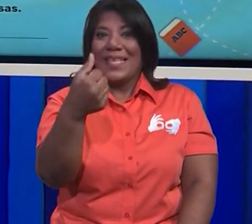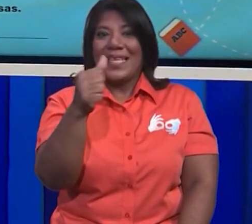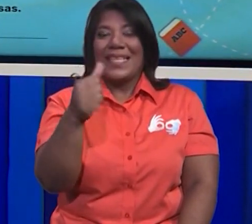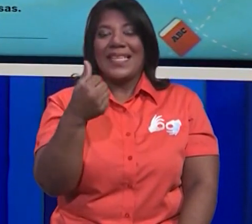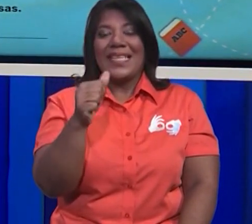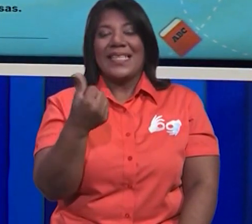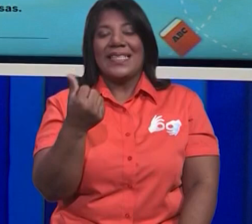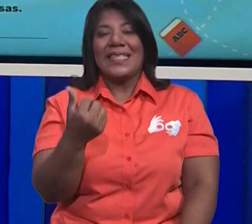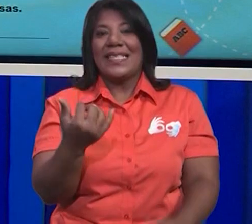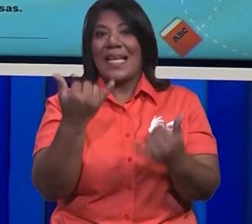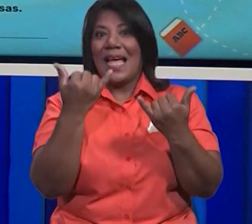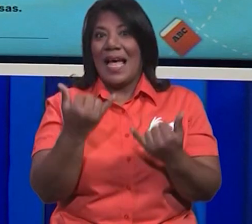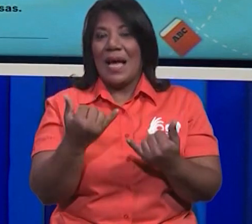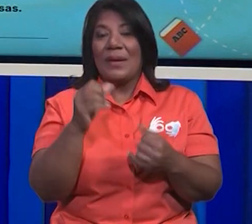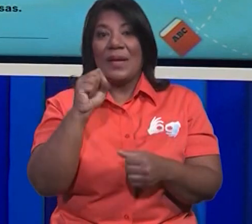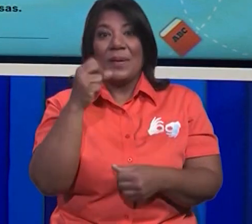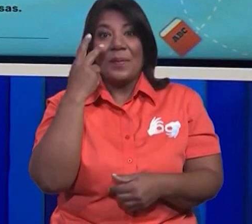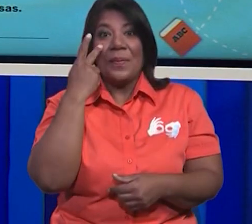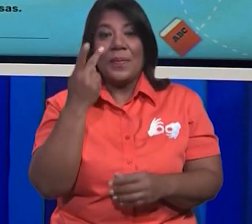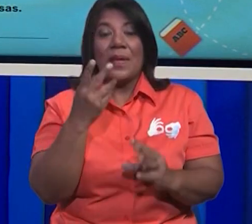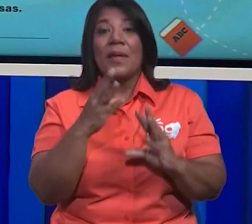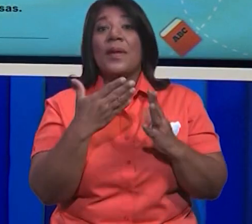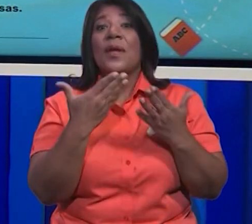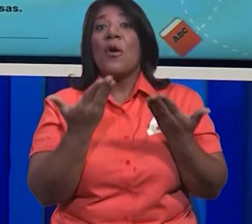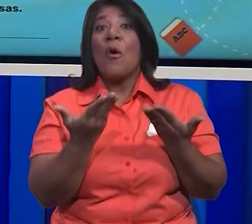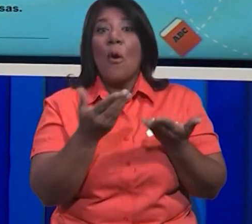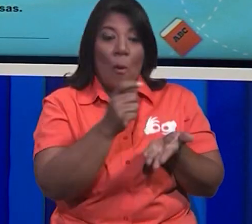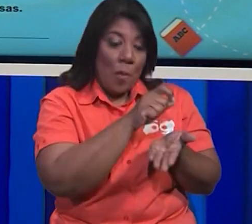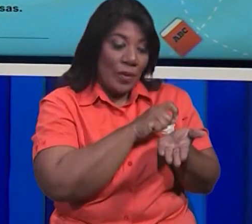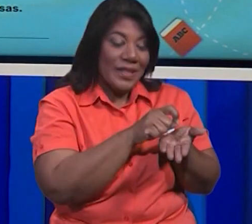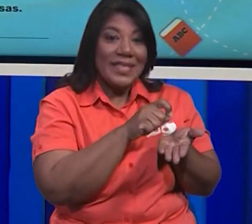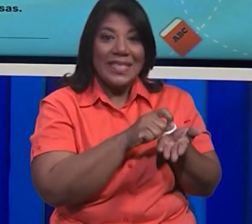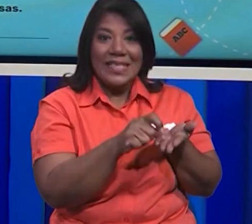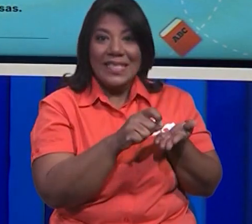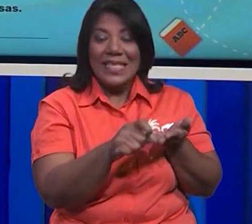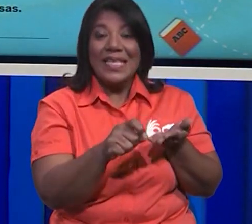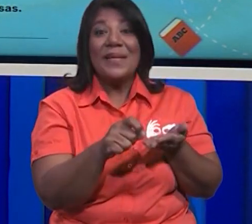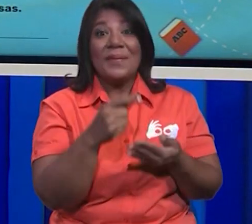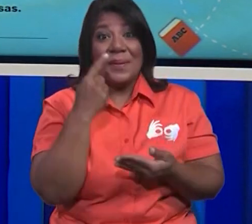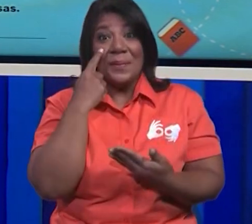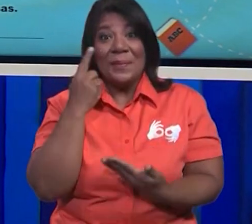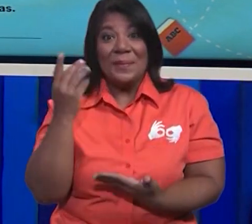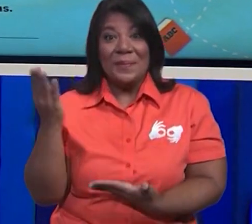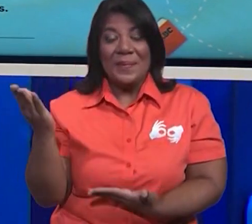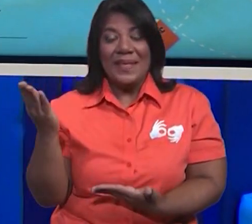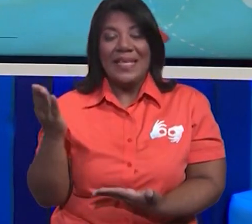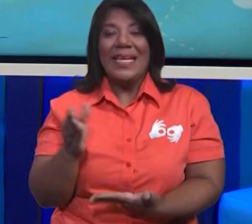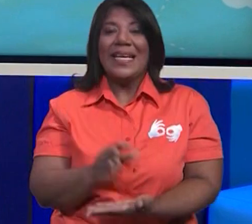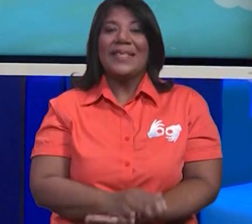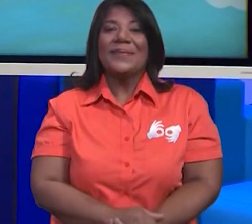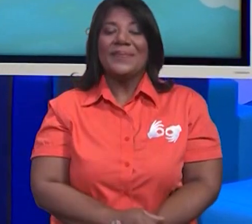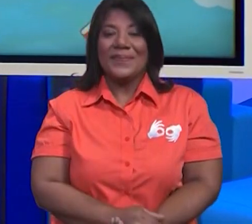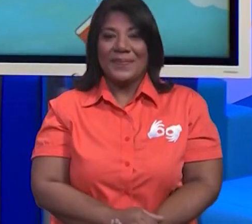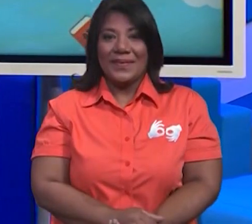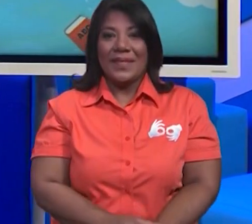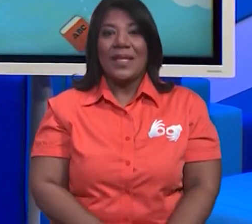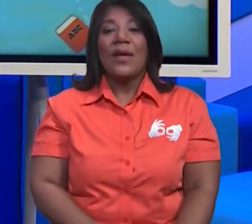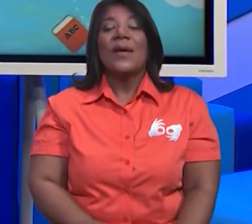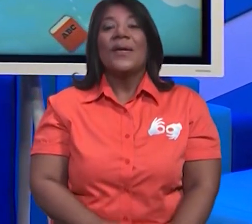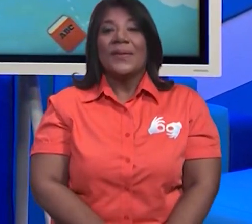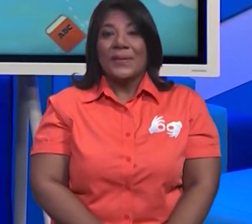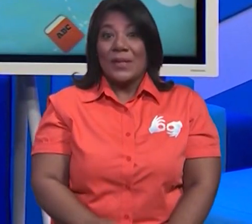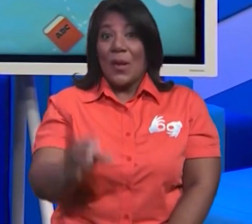Ahora vamos a ver cómo se escribe el número 80. Vamos a ver. 80. ¿Qué suena?